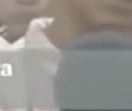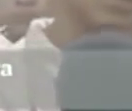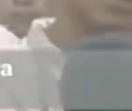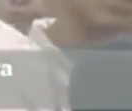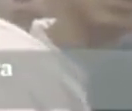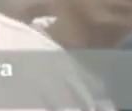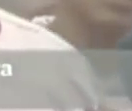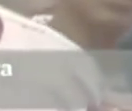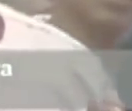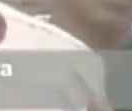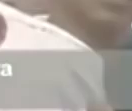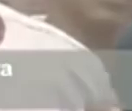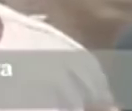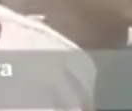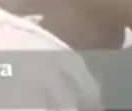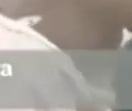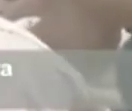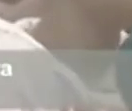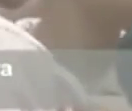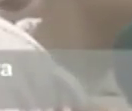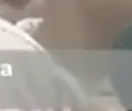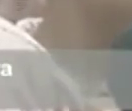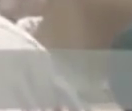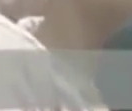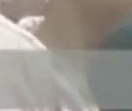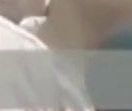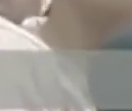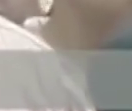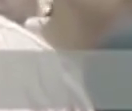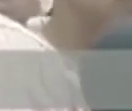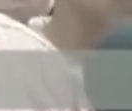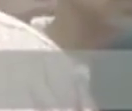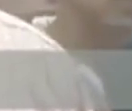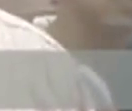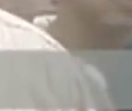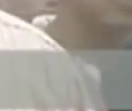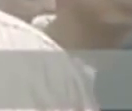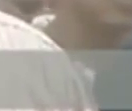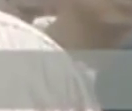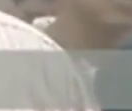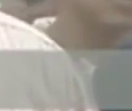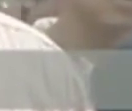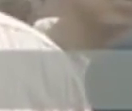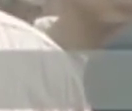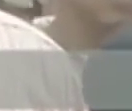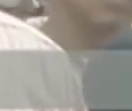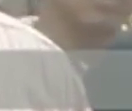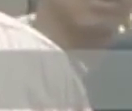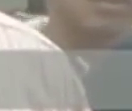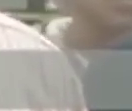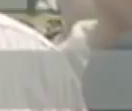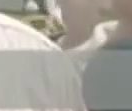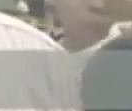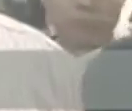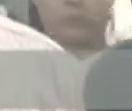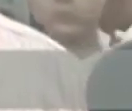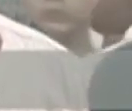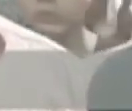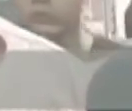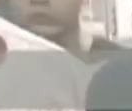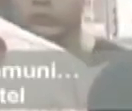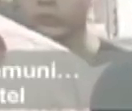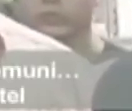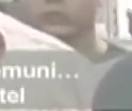Roxala Barrera que es bien roja esa persona nos ha hecho presencia aquí ante nosotros ok aparte de ellos dos ¿con quién más?